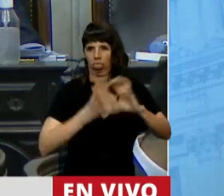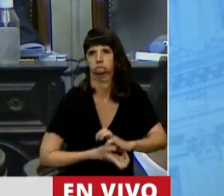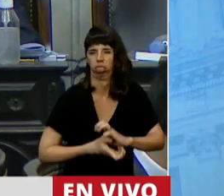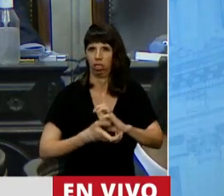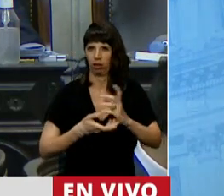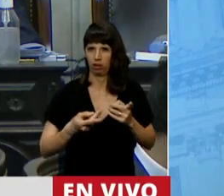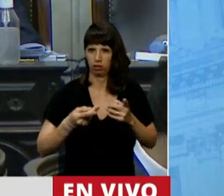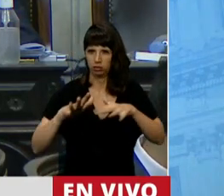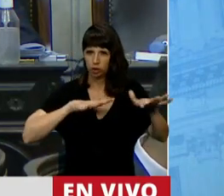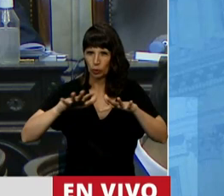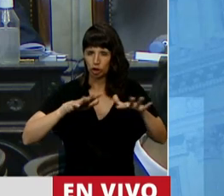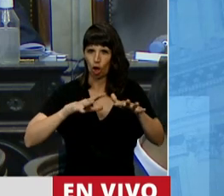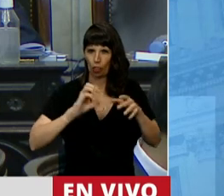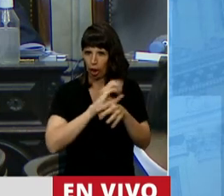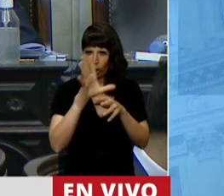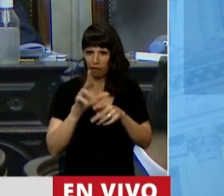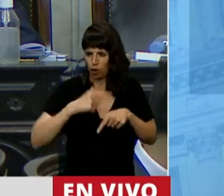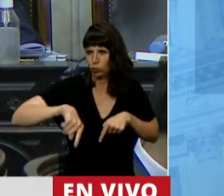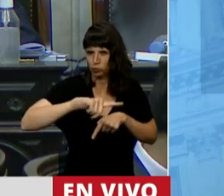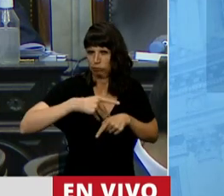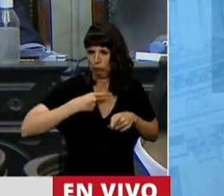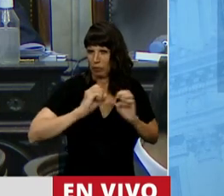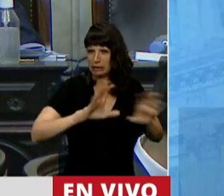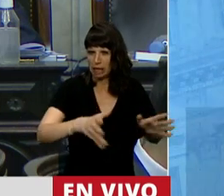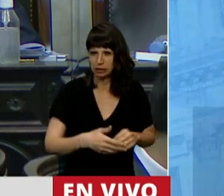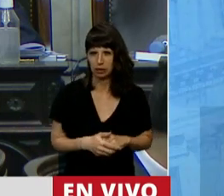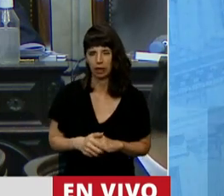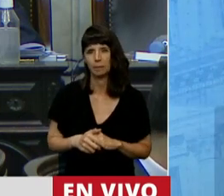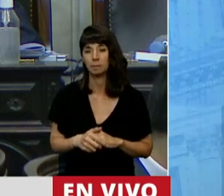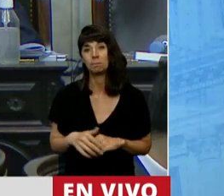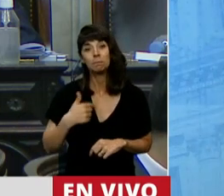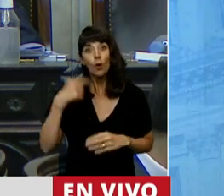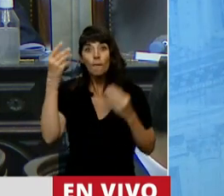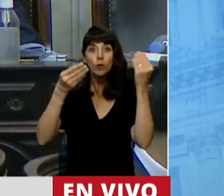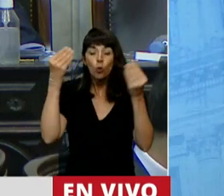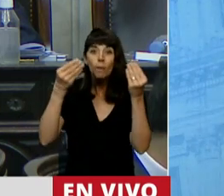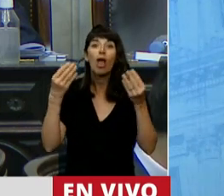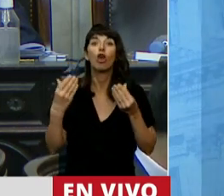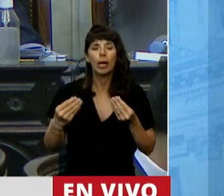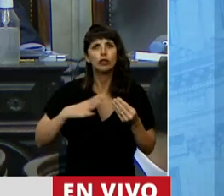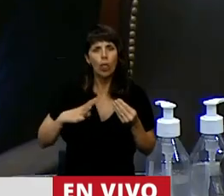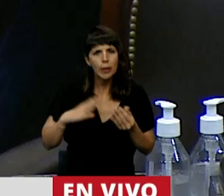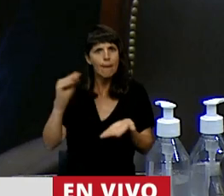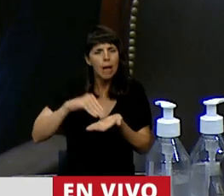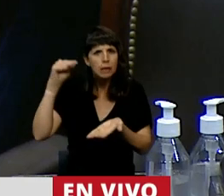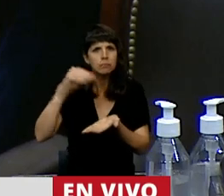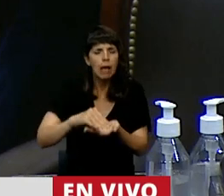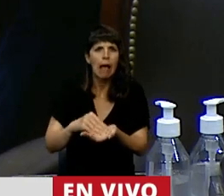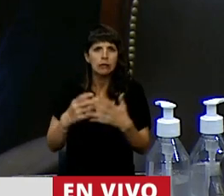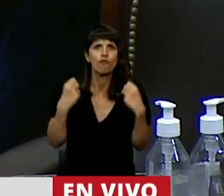dato, no relato. Y me preocupa que van a seguir sobrecargando el sistema sanitario.